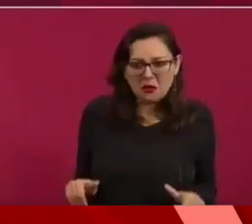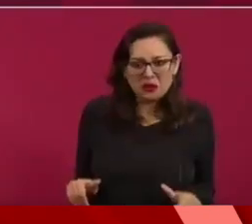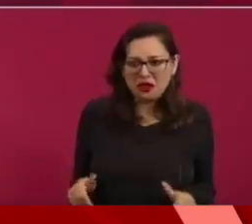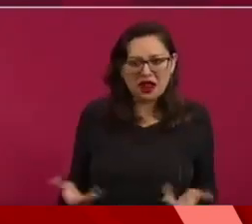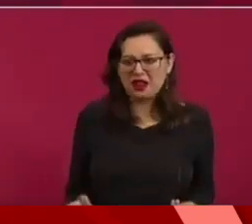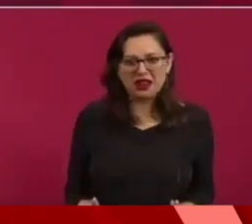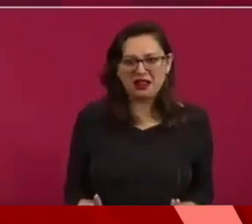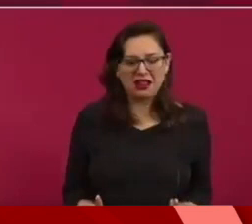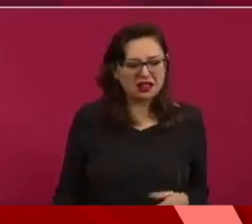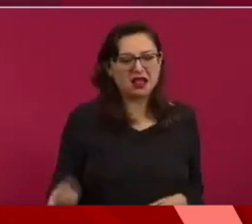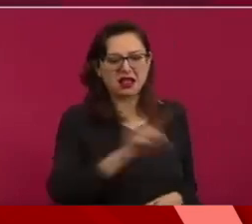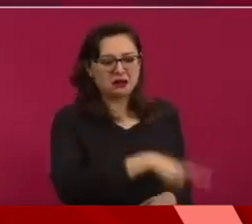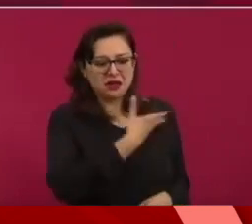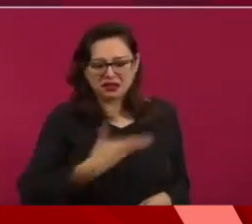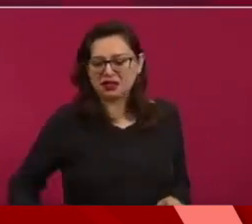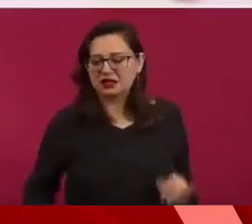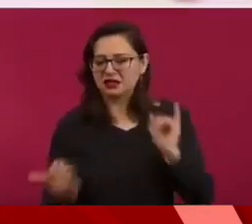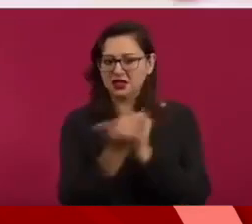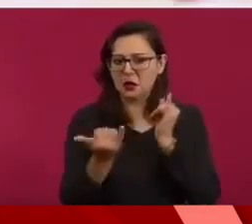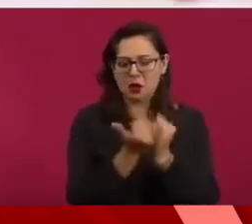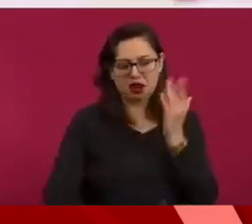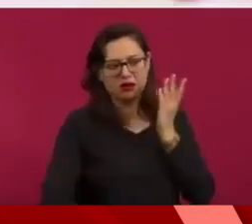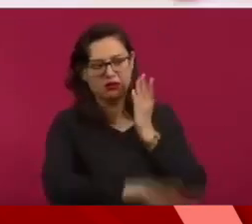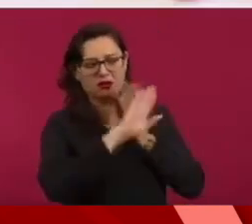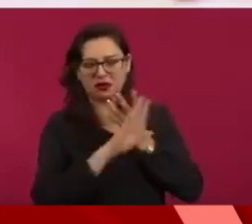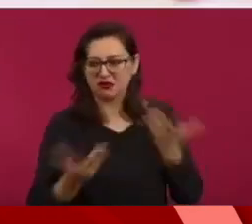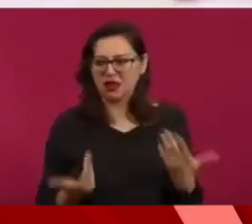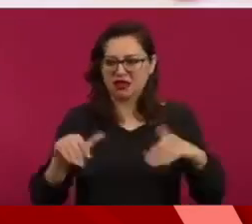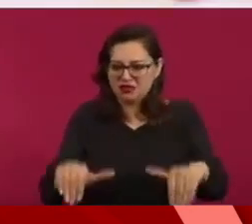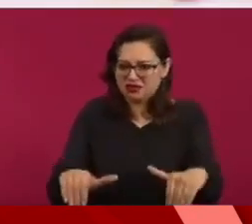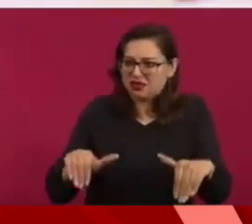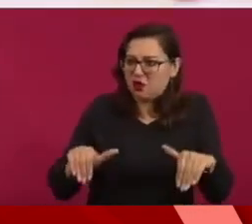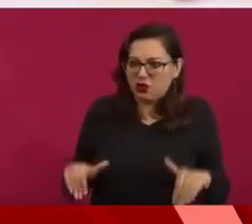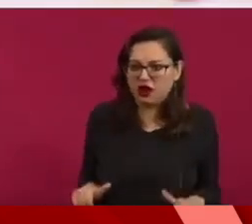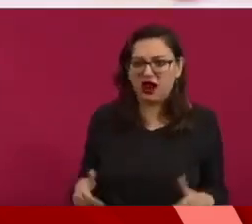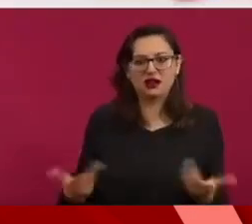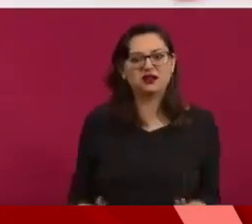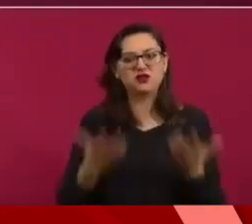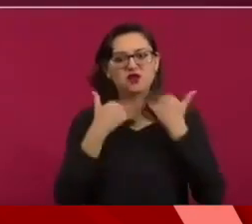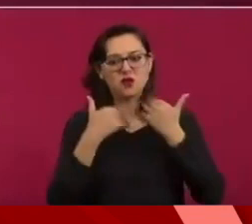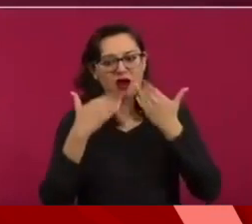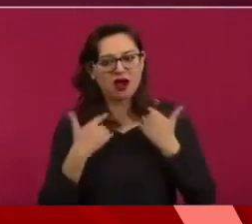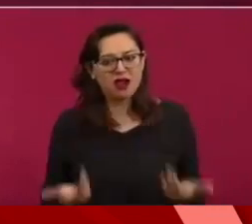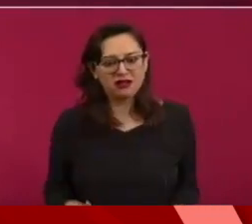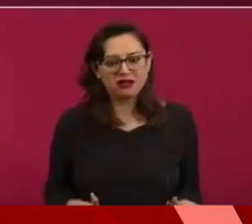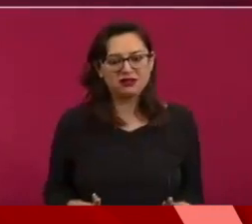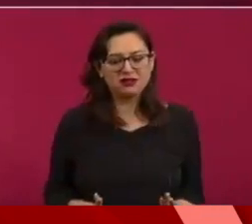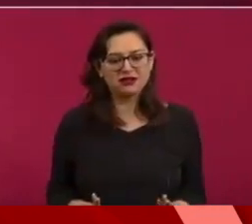no se actúa con imparcialidad.